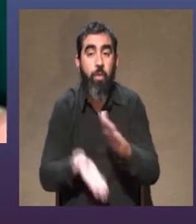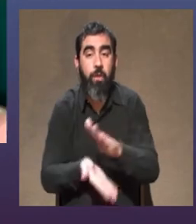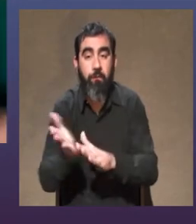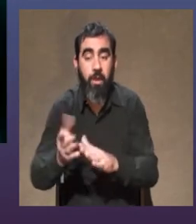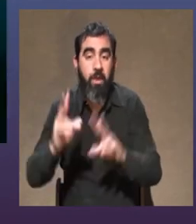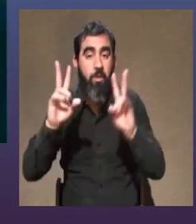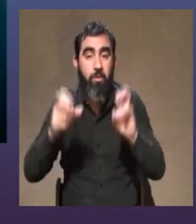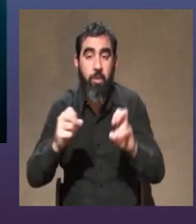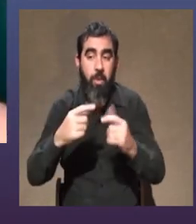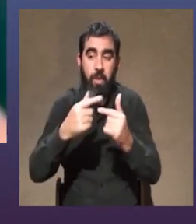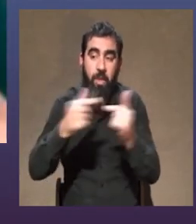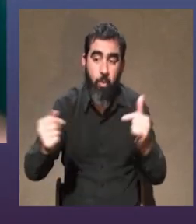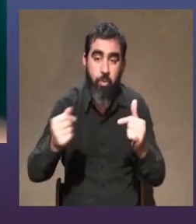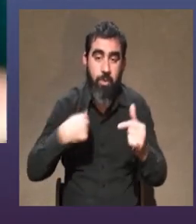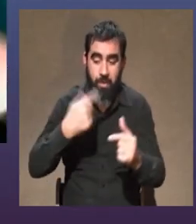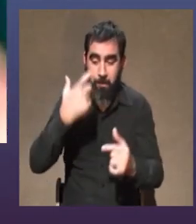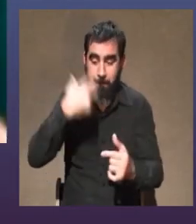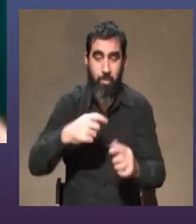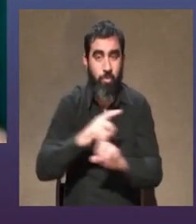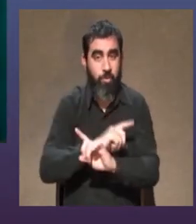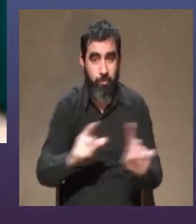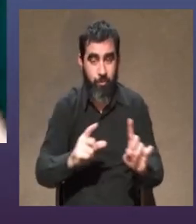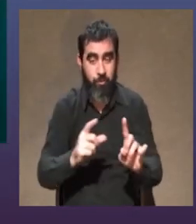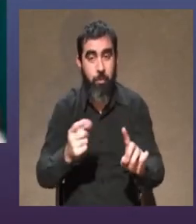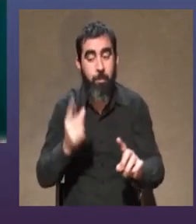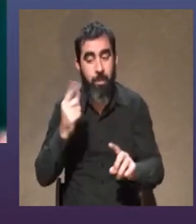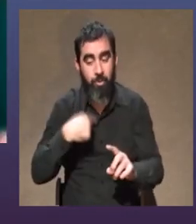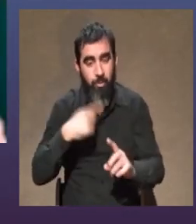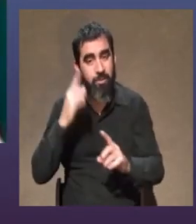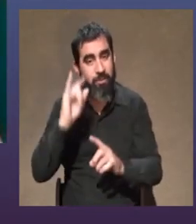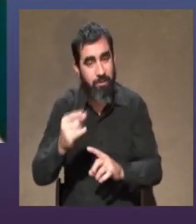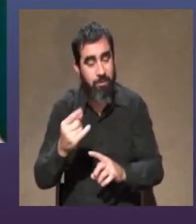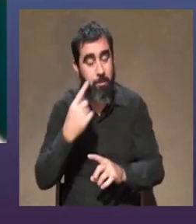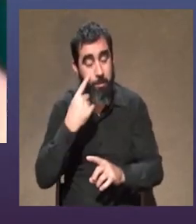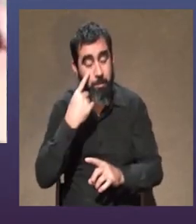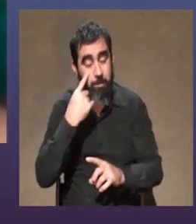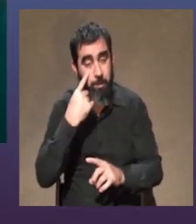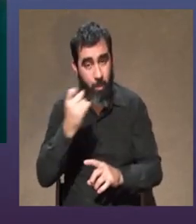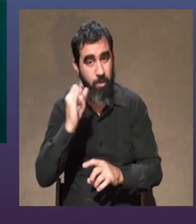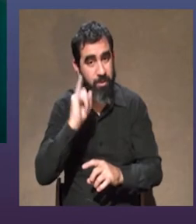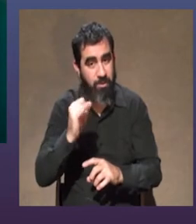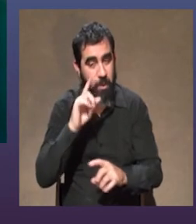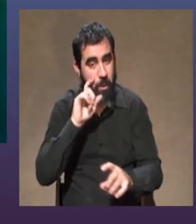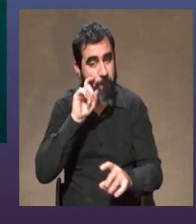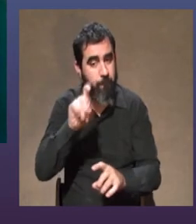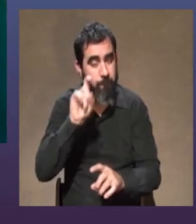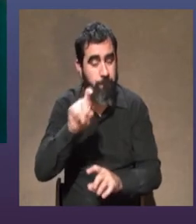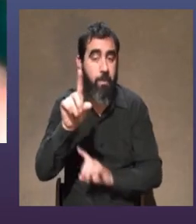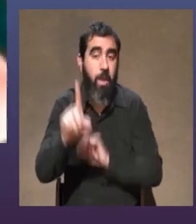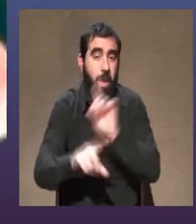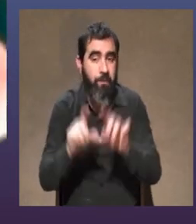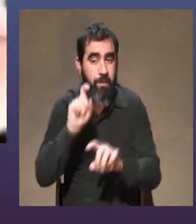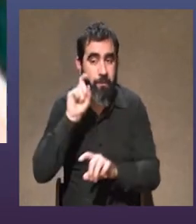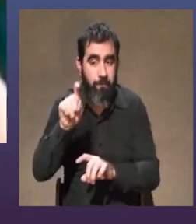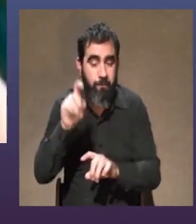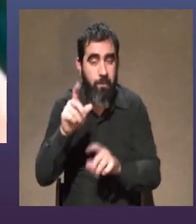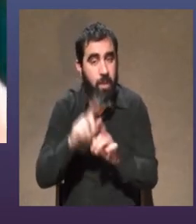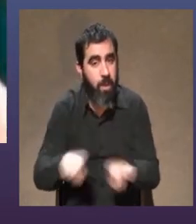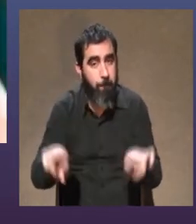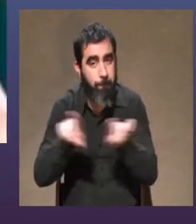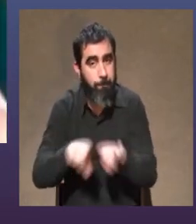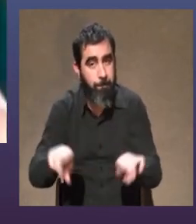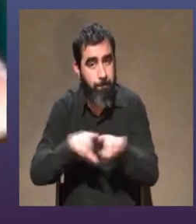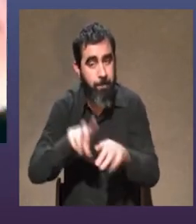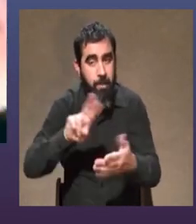más que ver con la cosa que conmigo igual lo que sí encuentro son obsesiones cosas que se repiten